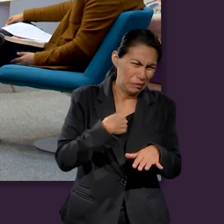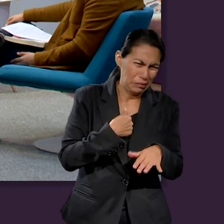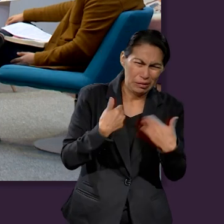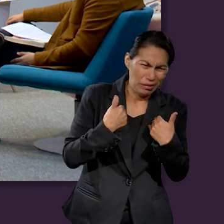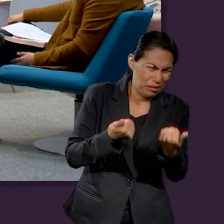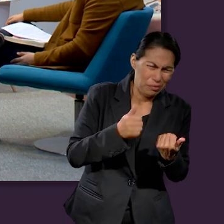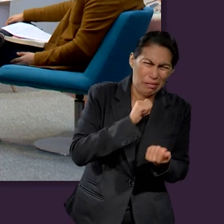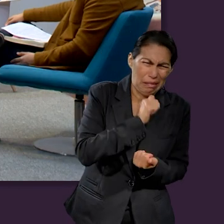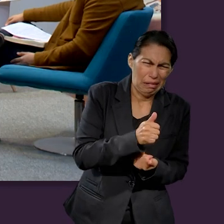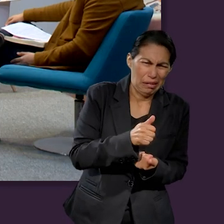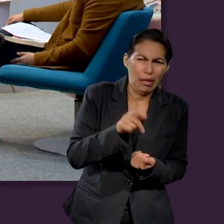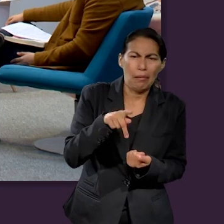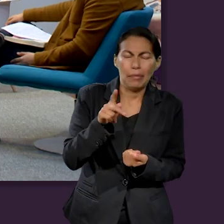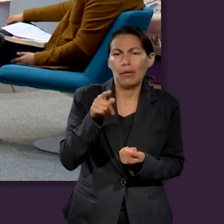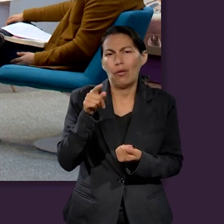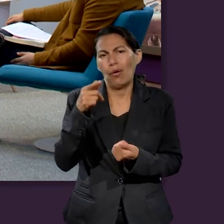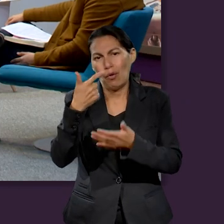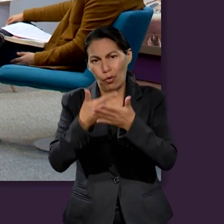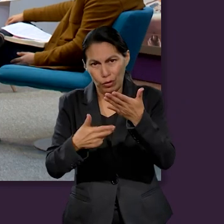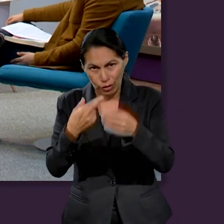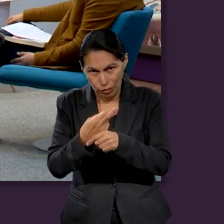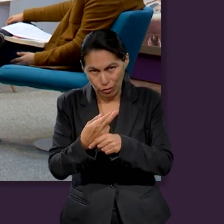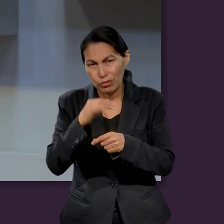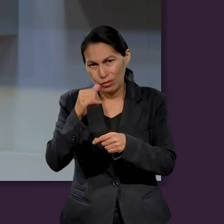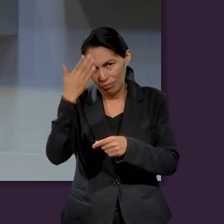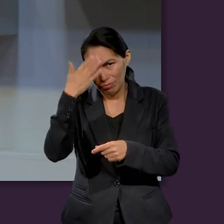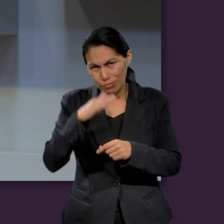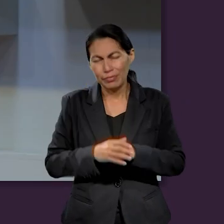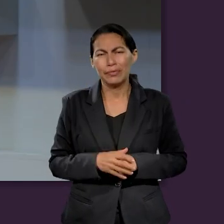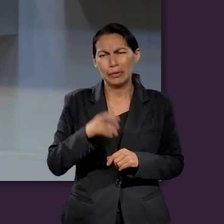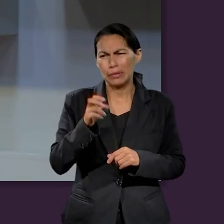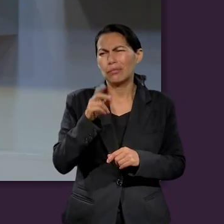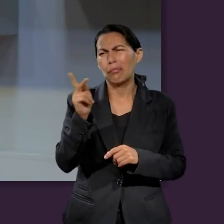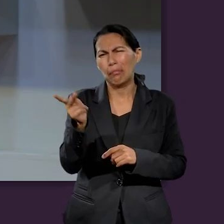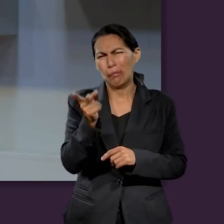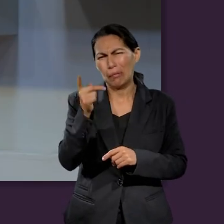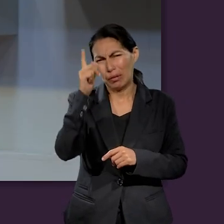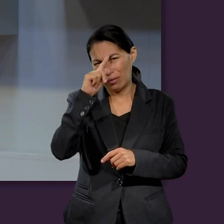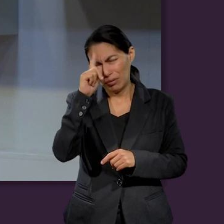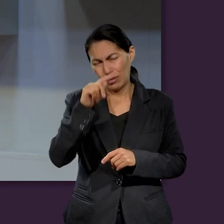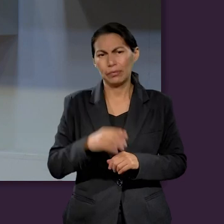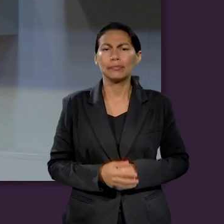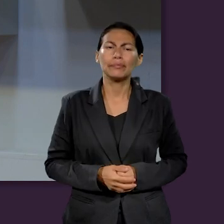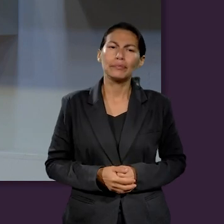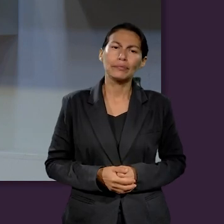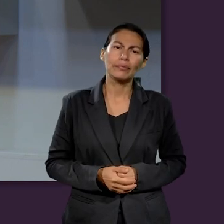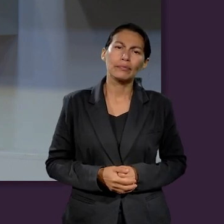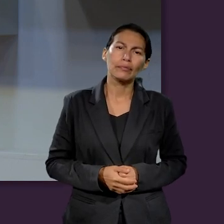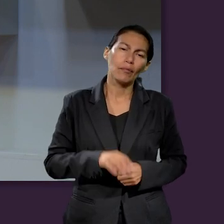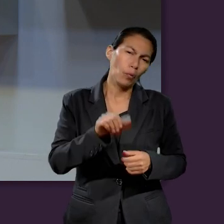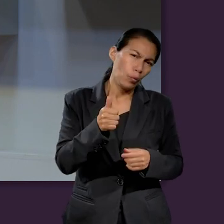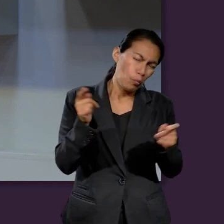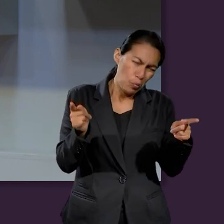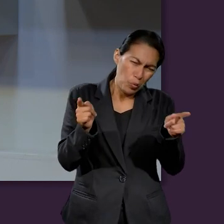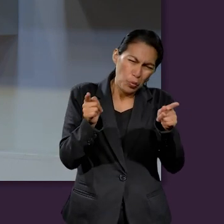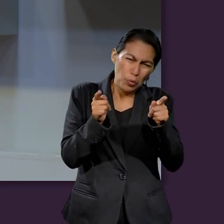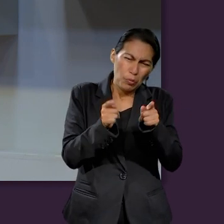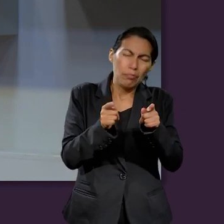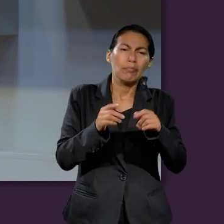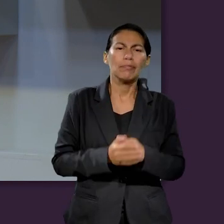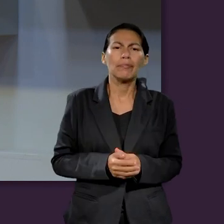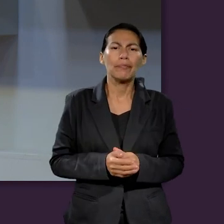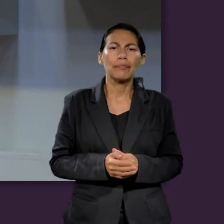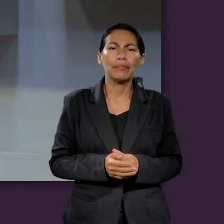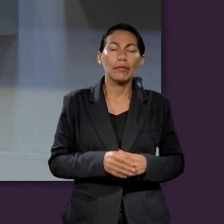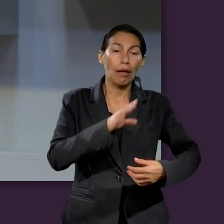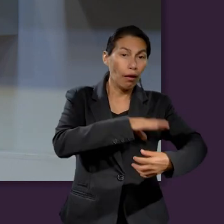mortal no entiende estas cosas. Me gustaría que fuéramos cerrando y la pregunta sería así un concepto corto